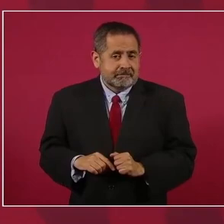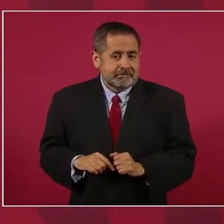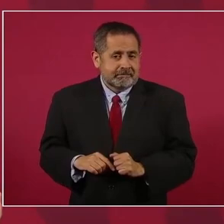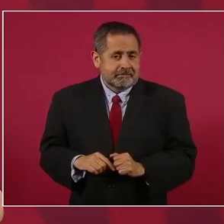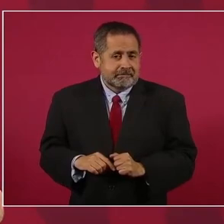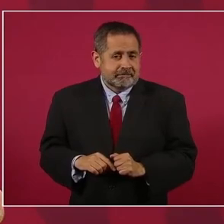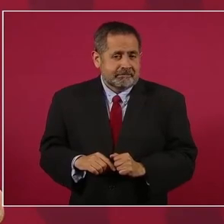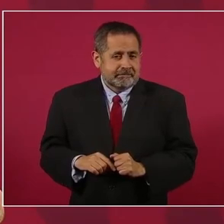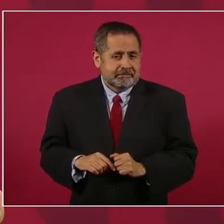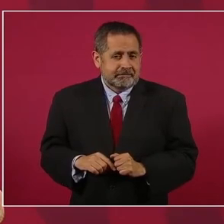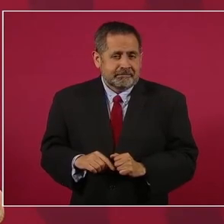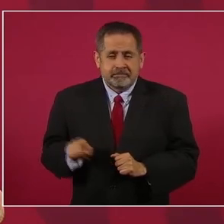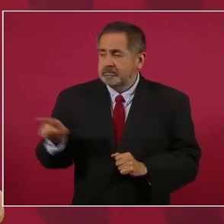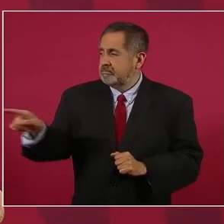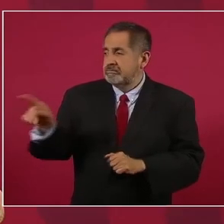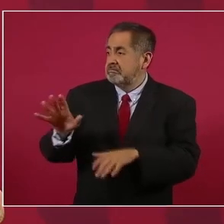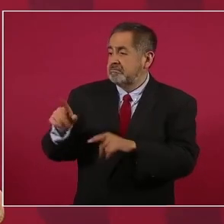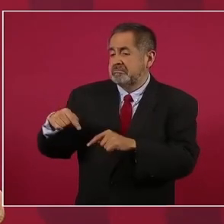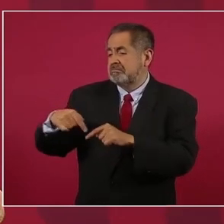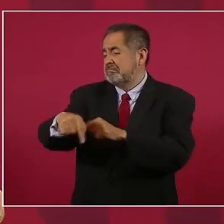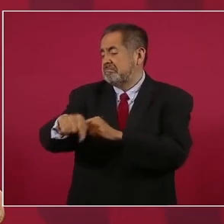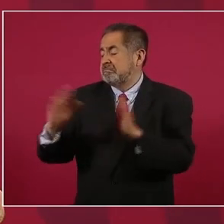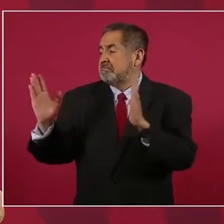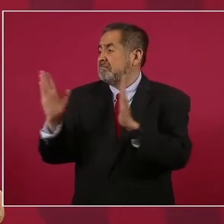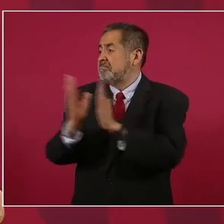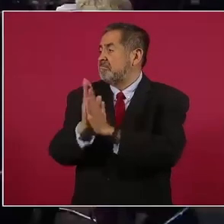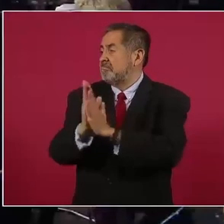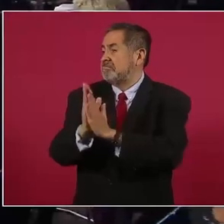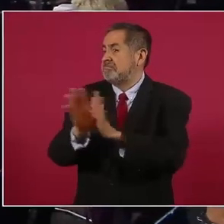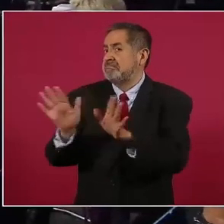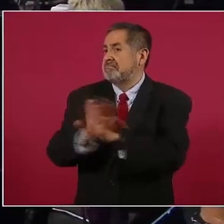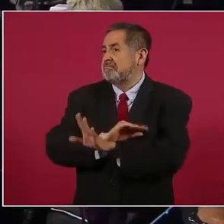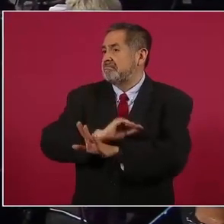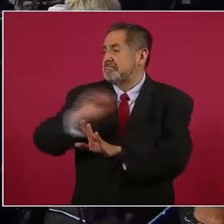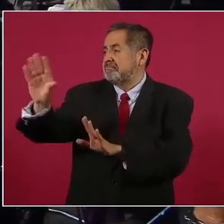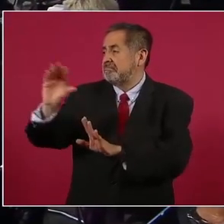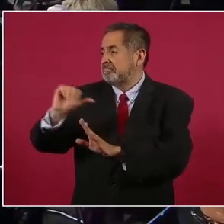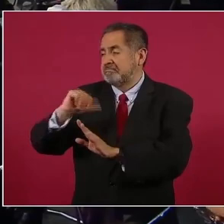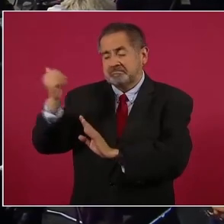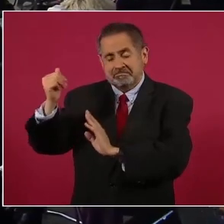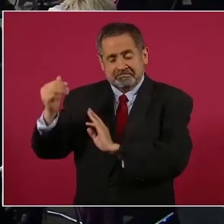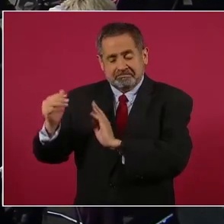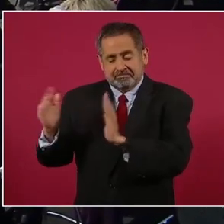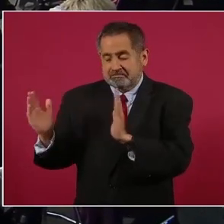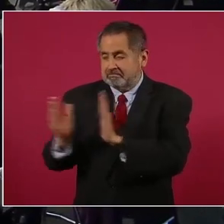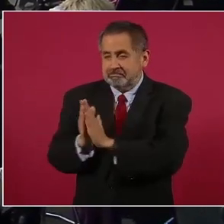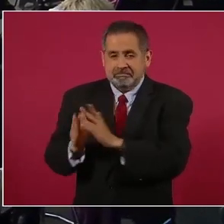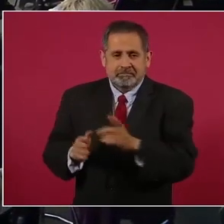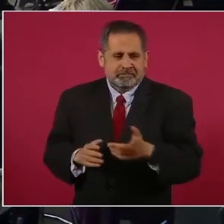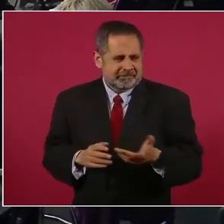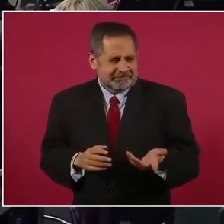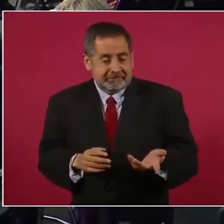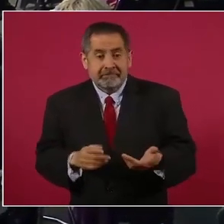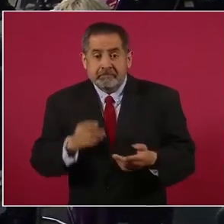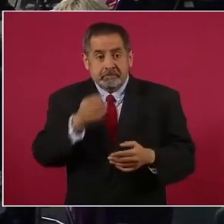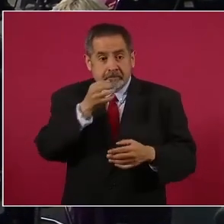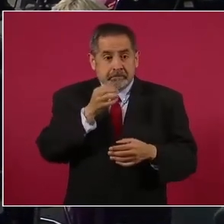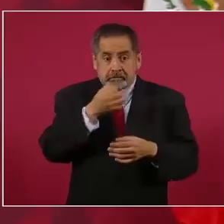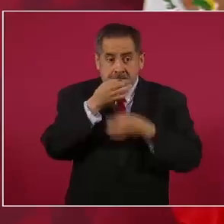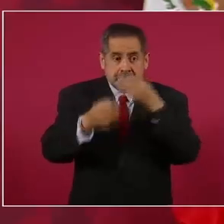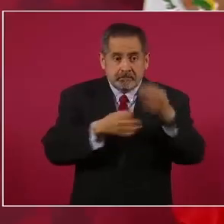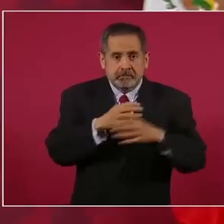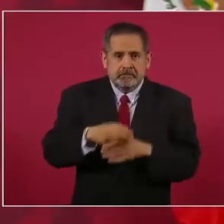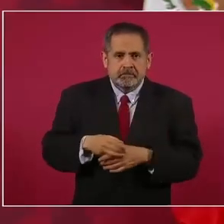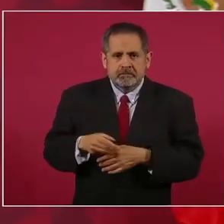de irme al otro mundo, y algunos decían al